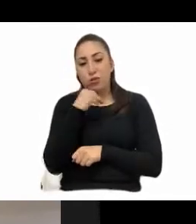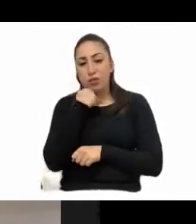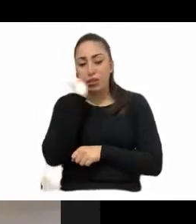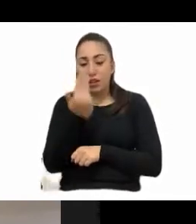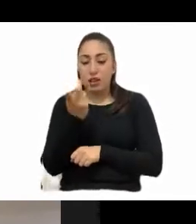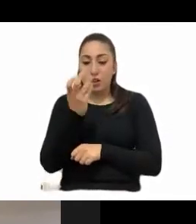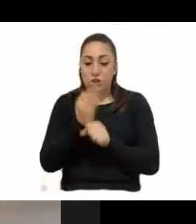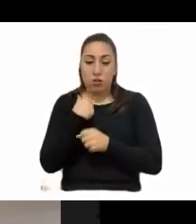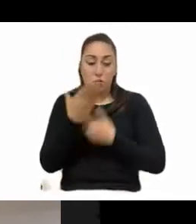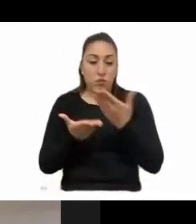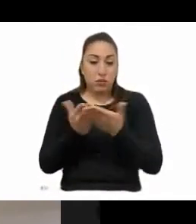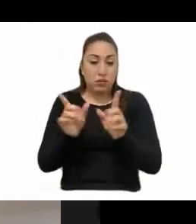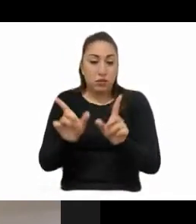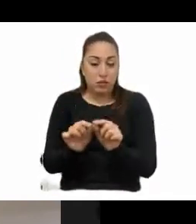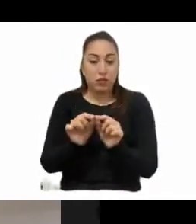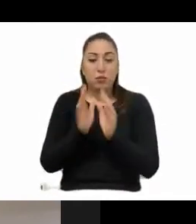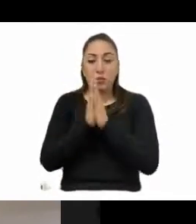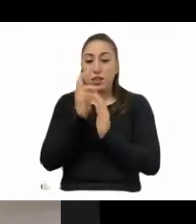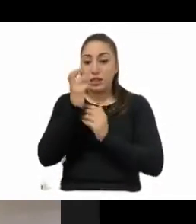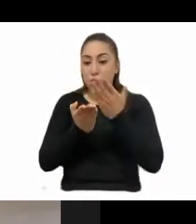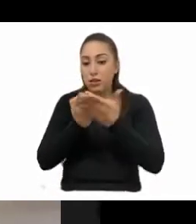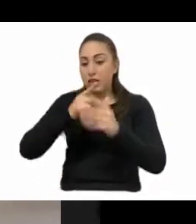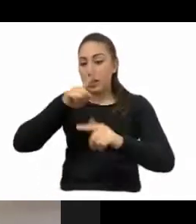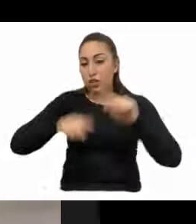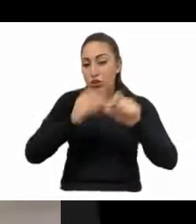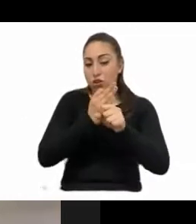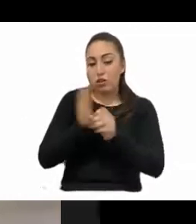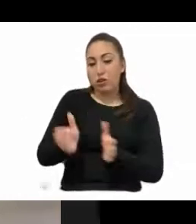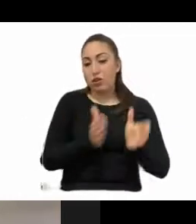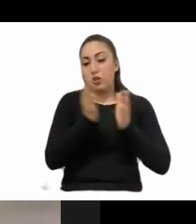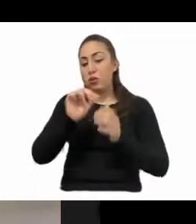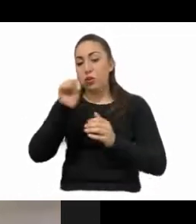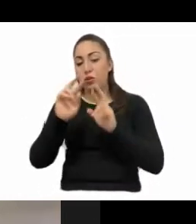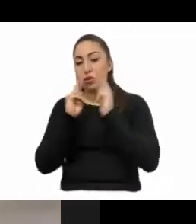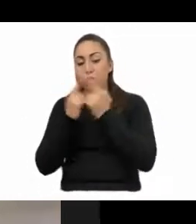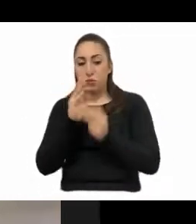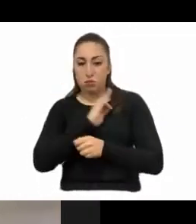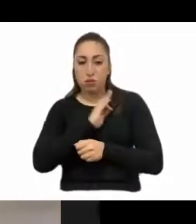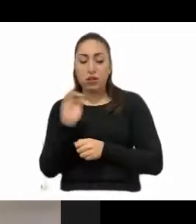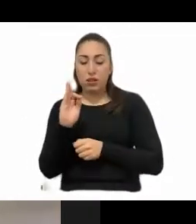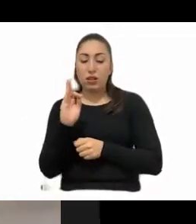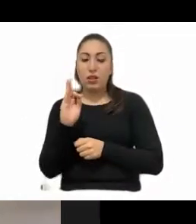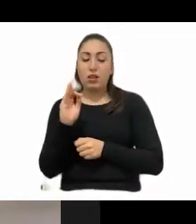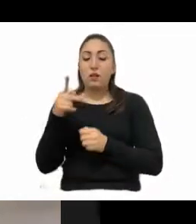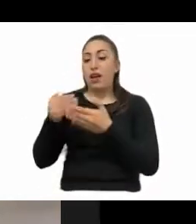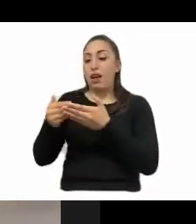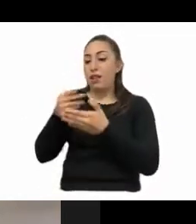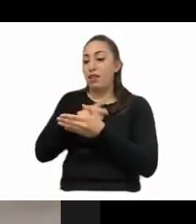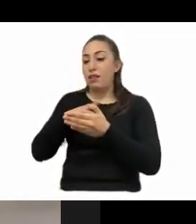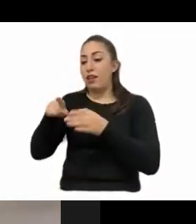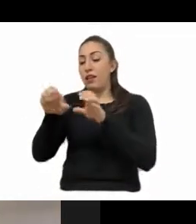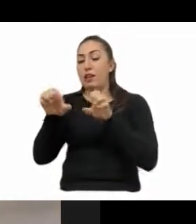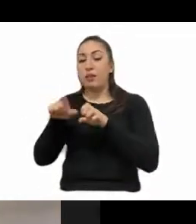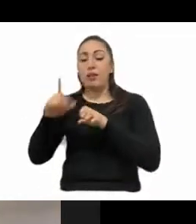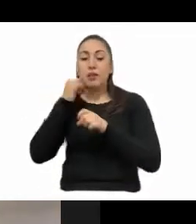concreta es que pudiéramos bajar este punto y retomarlo en una reunión subsecuente, previo, un análisis detallado en una mesa